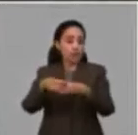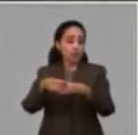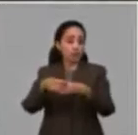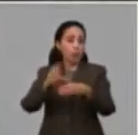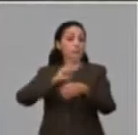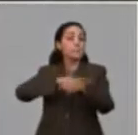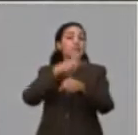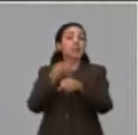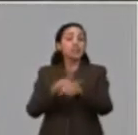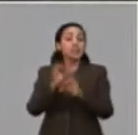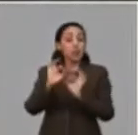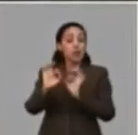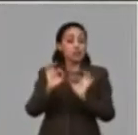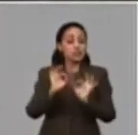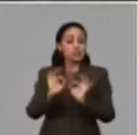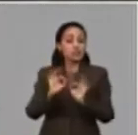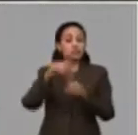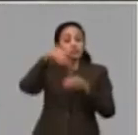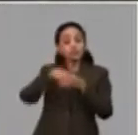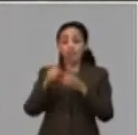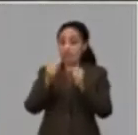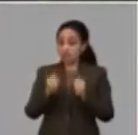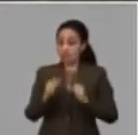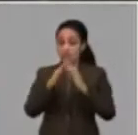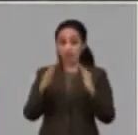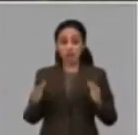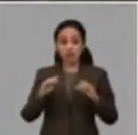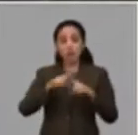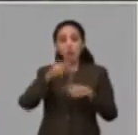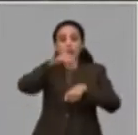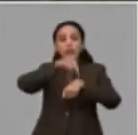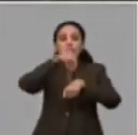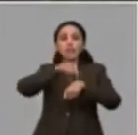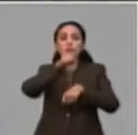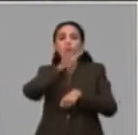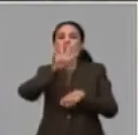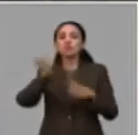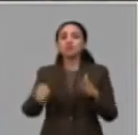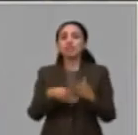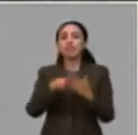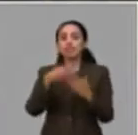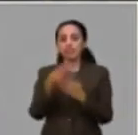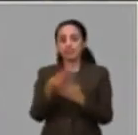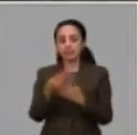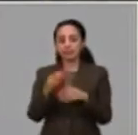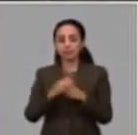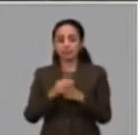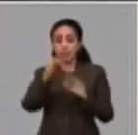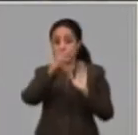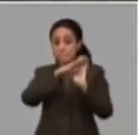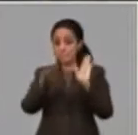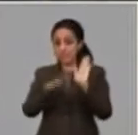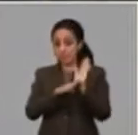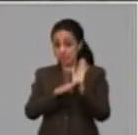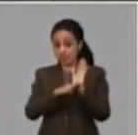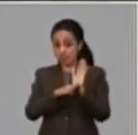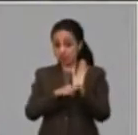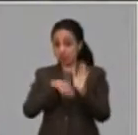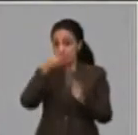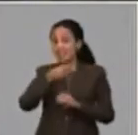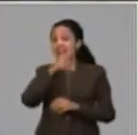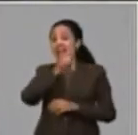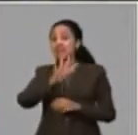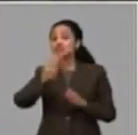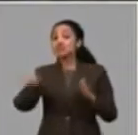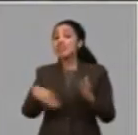con ingreso domiciliario y con restricción de movimiento por un término de 14 días. La medida establece 14 días o el